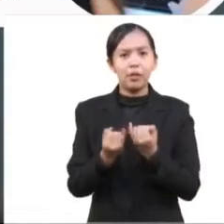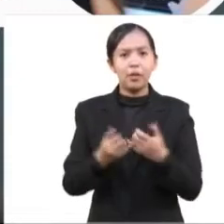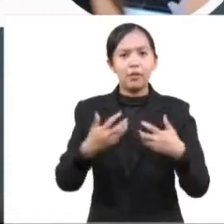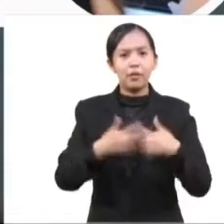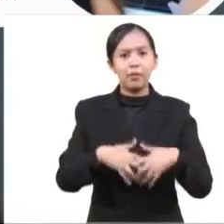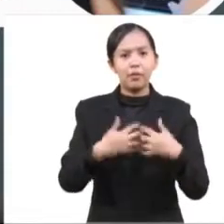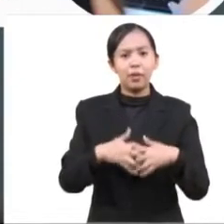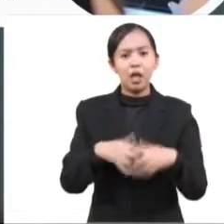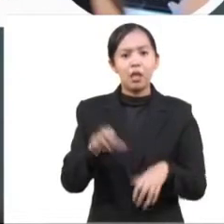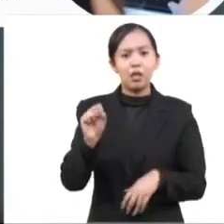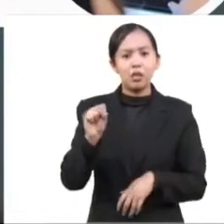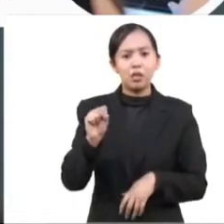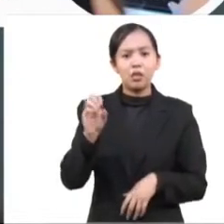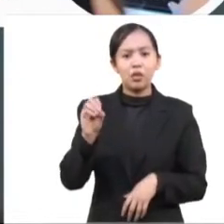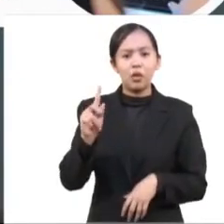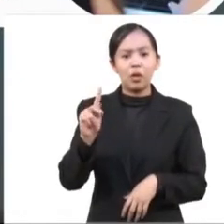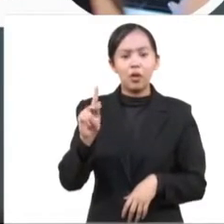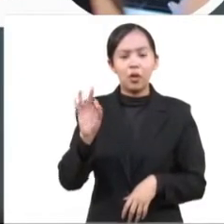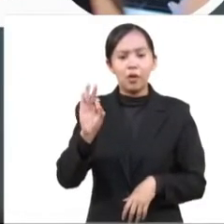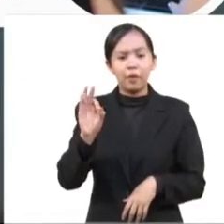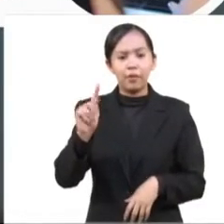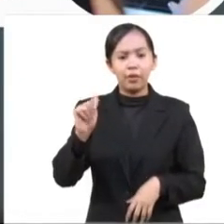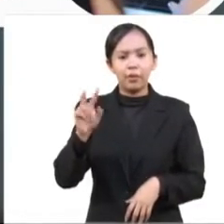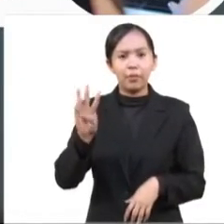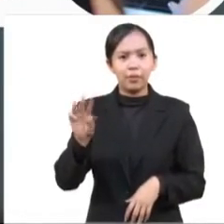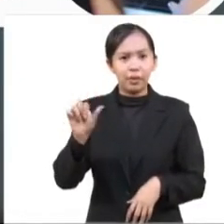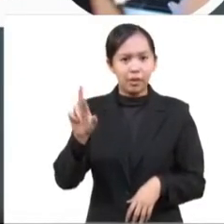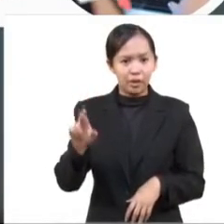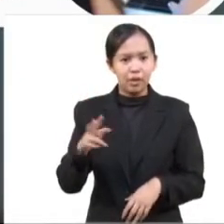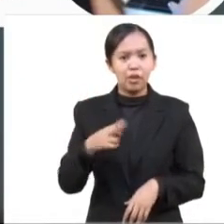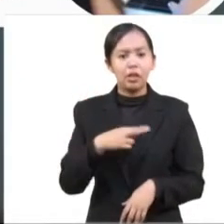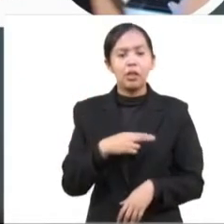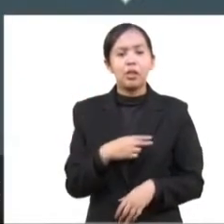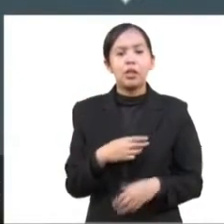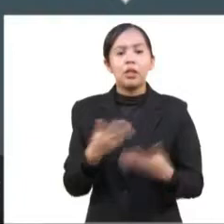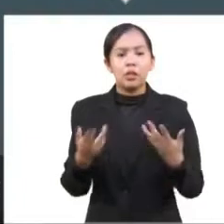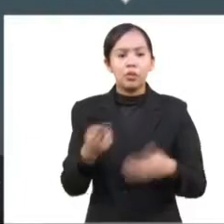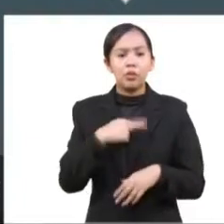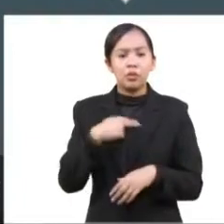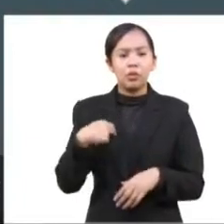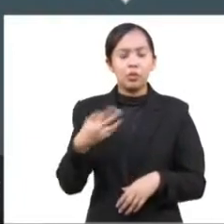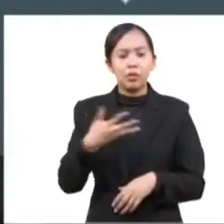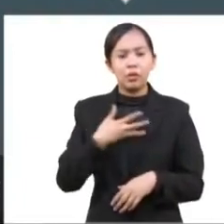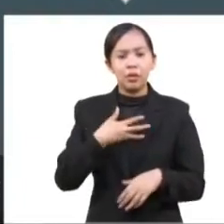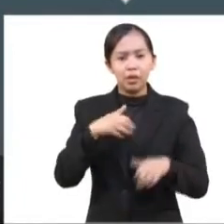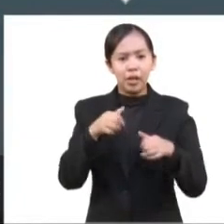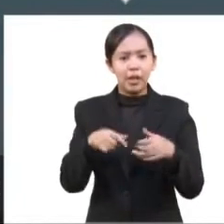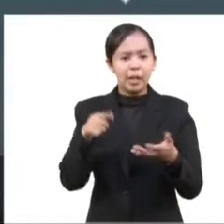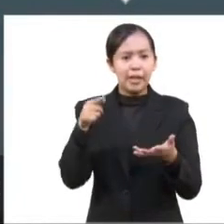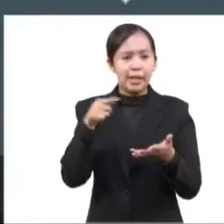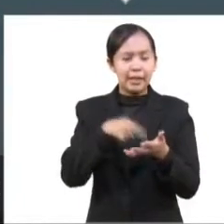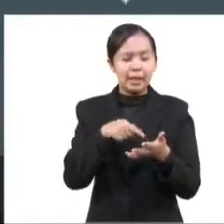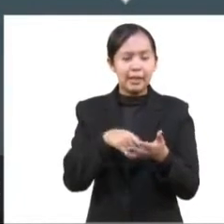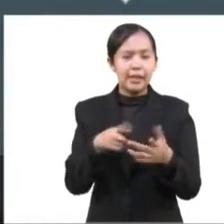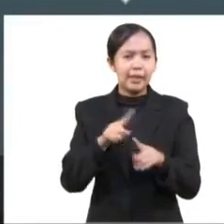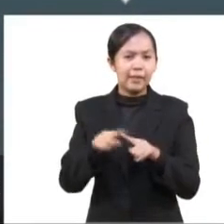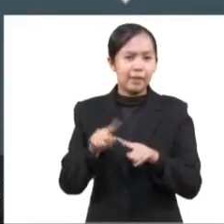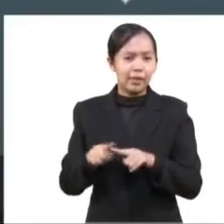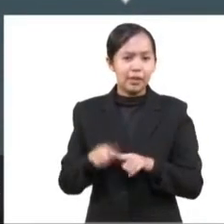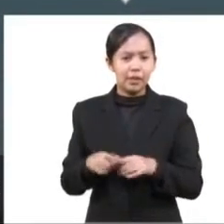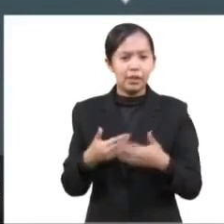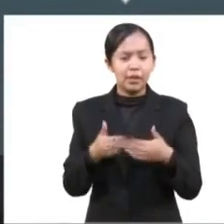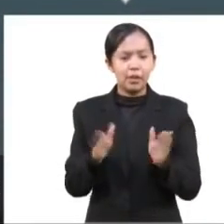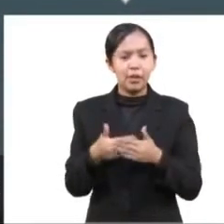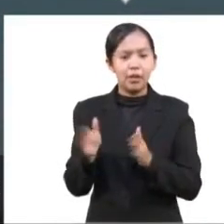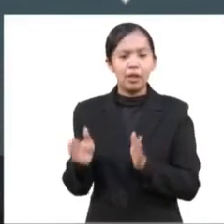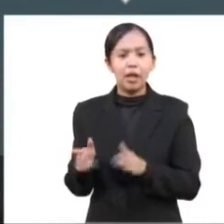software más importante, dejamos de comprar prácticamente todas las licencias y hoy tenemos sistemas abiertos con el desarrollo de